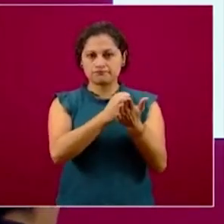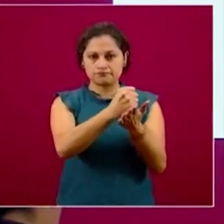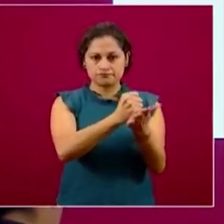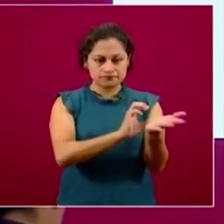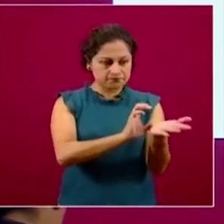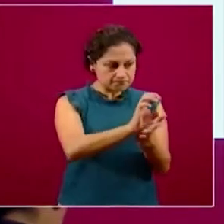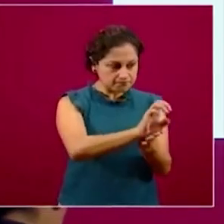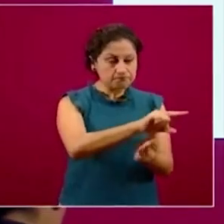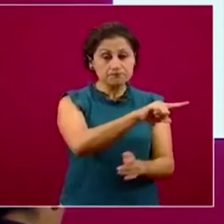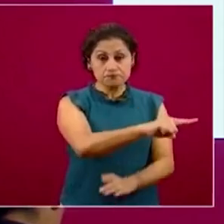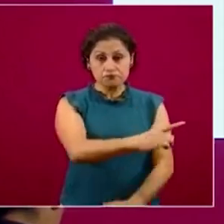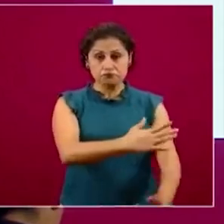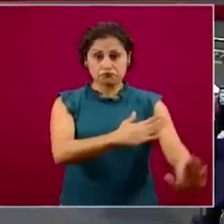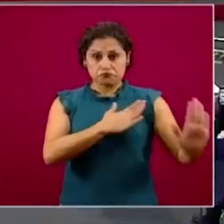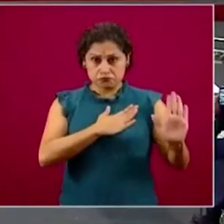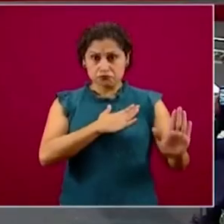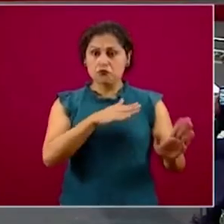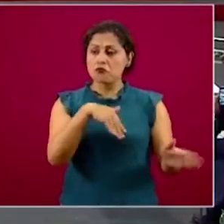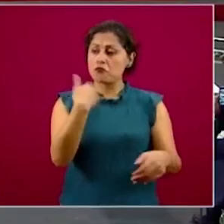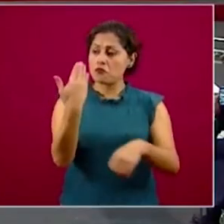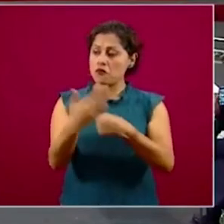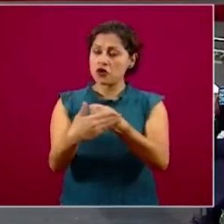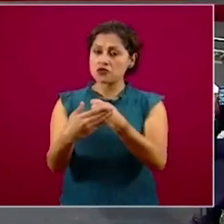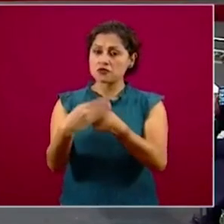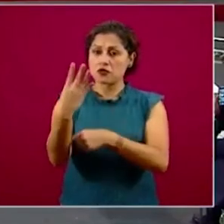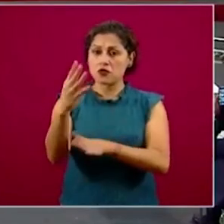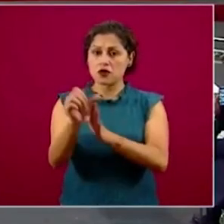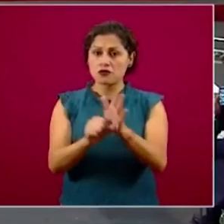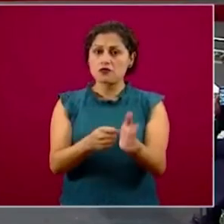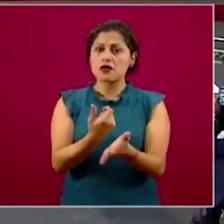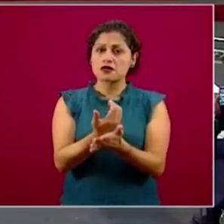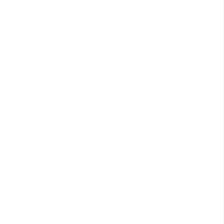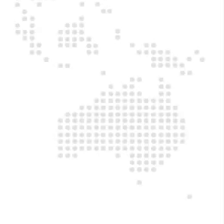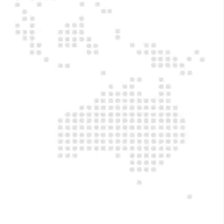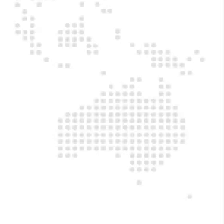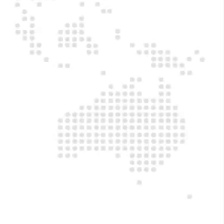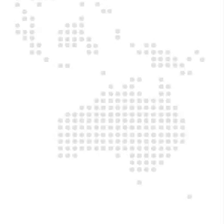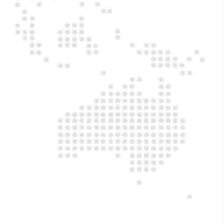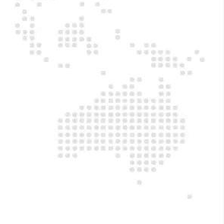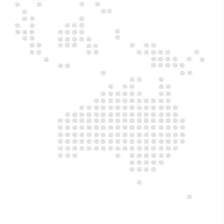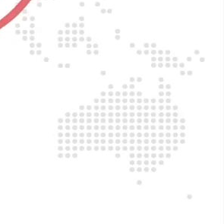mes. Esa la honestidad que queremos premiar y sobre todo promover.